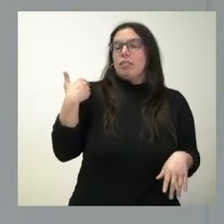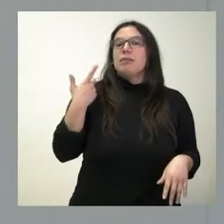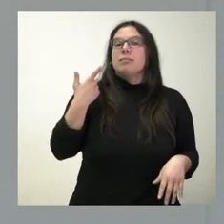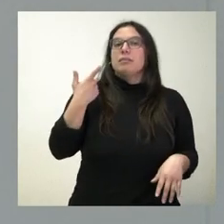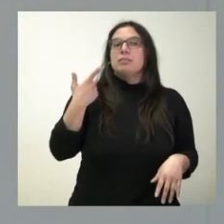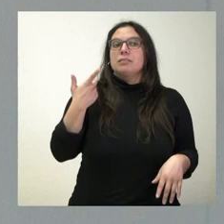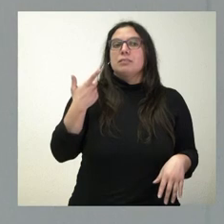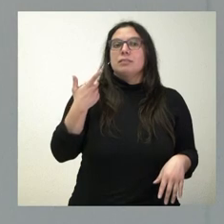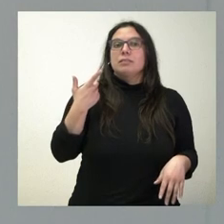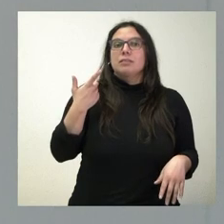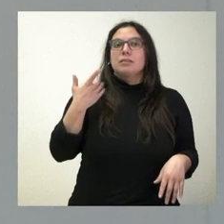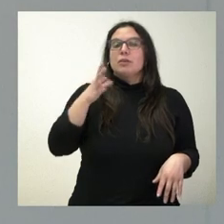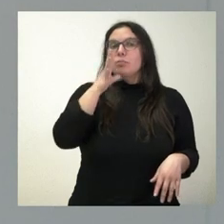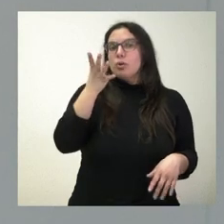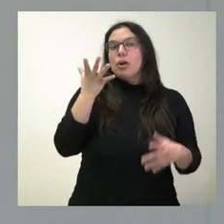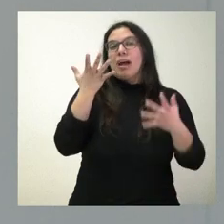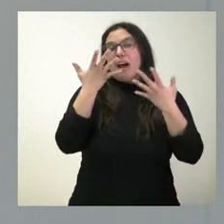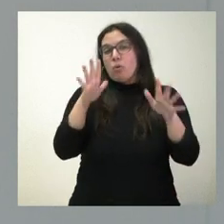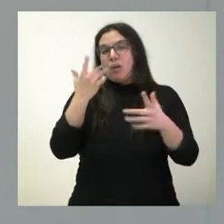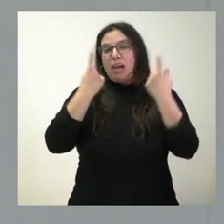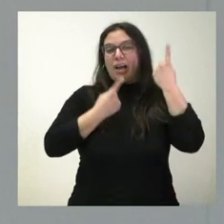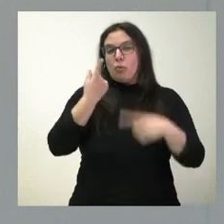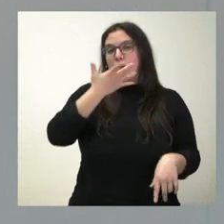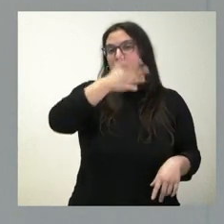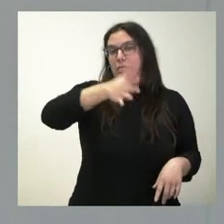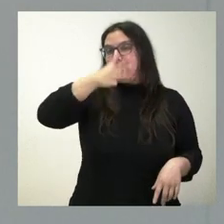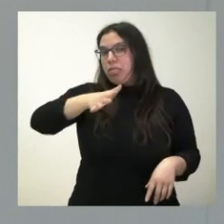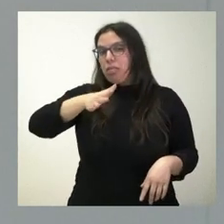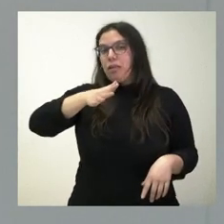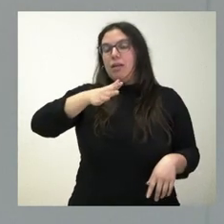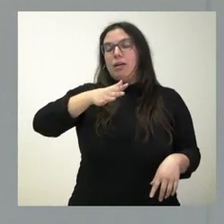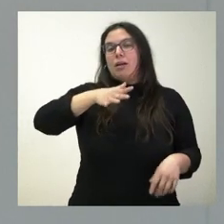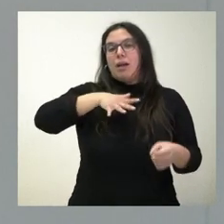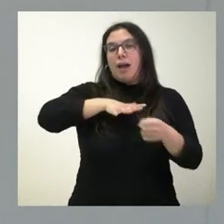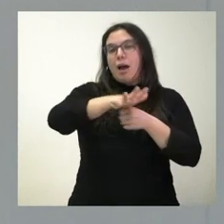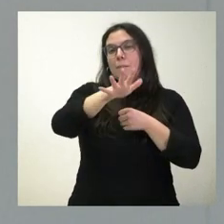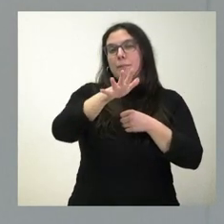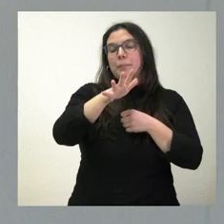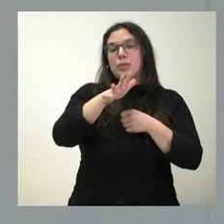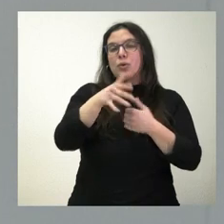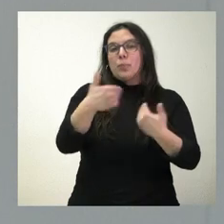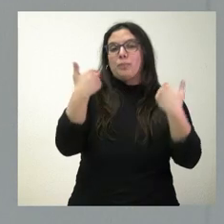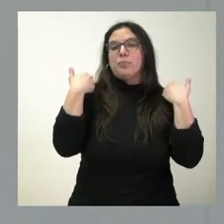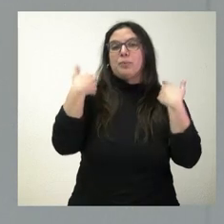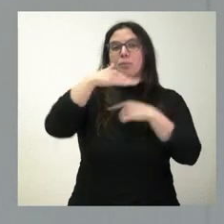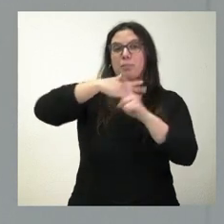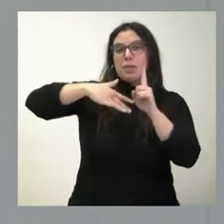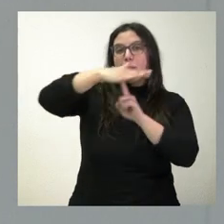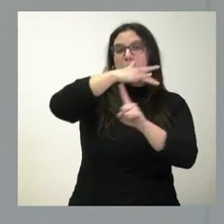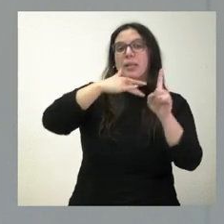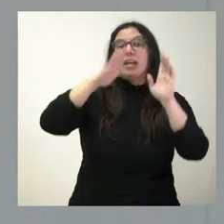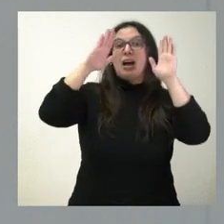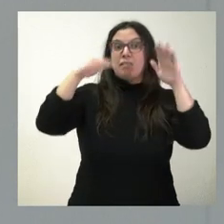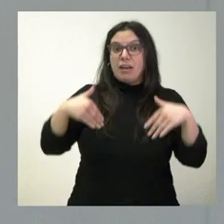a pesar de algunas denuncias en el ámbito de competencias medioambientales en Castilla y León,